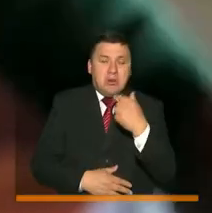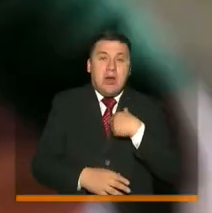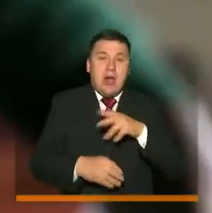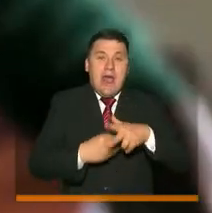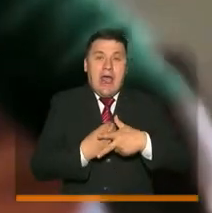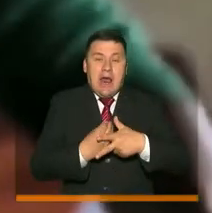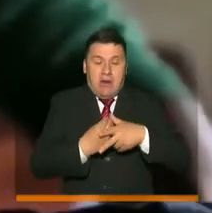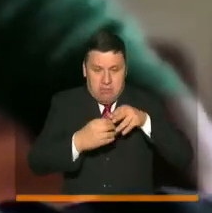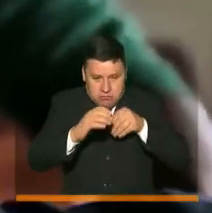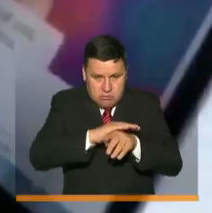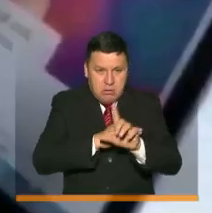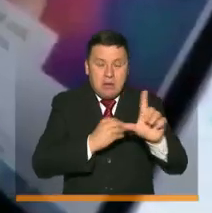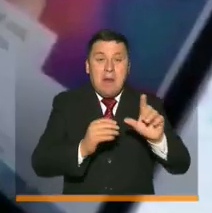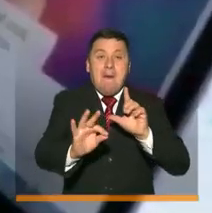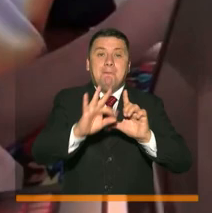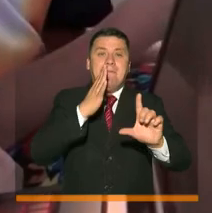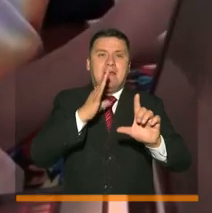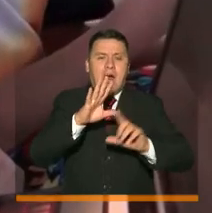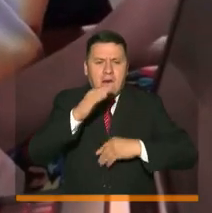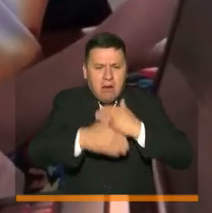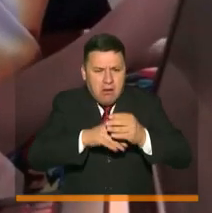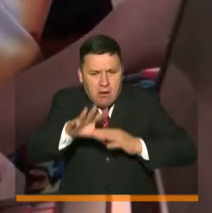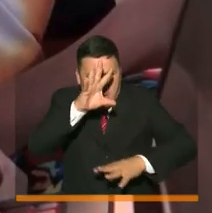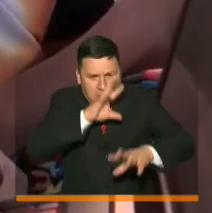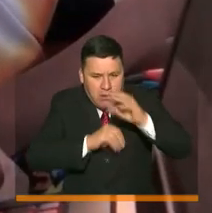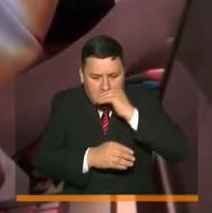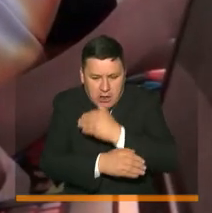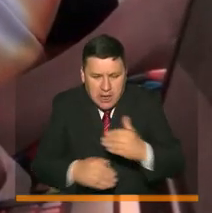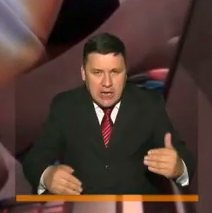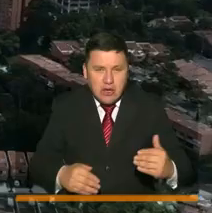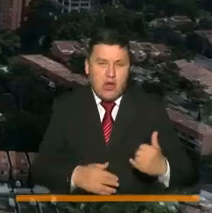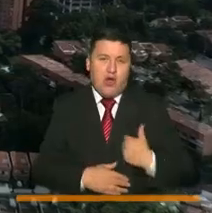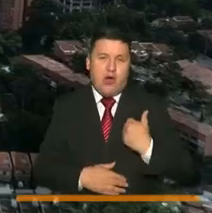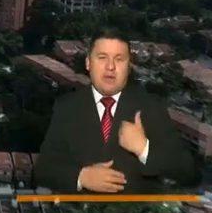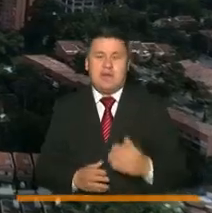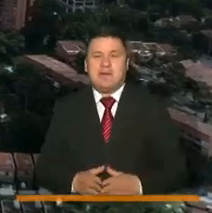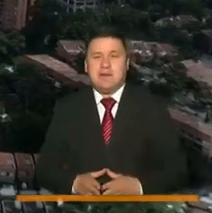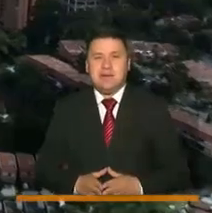virtuales que permitan continuar con los procesos de aprendizaje de nuestros niños y jóvenes.